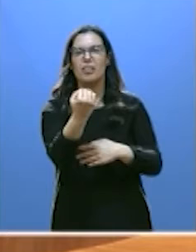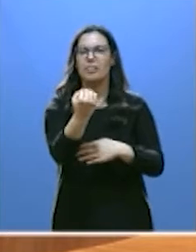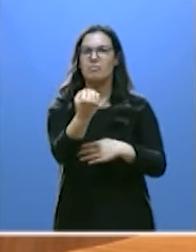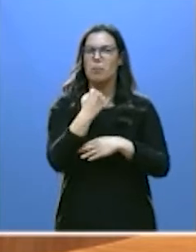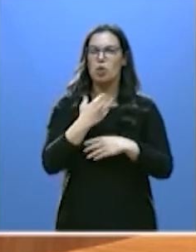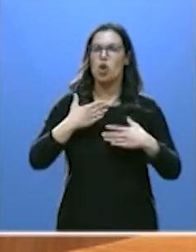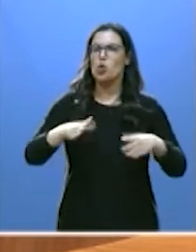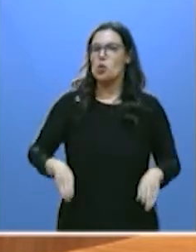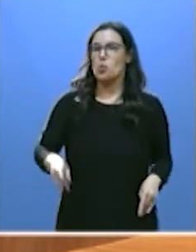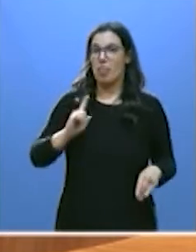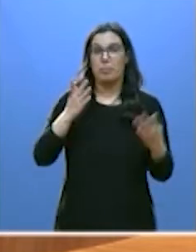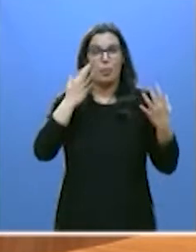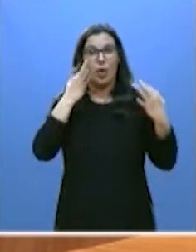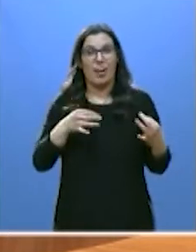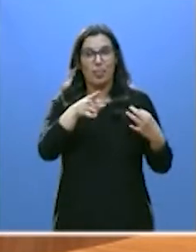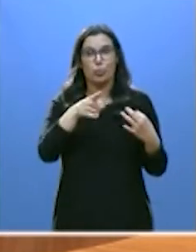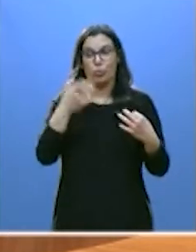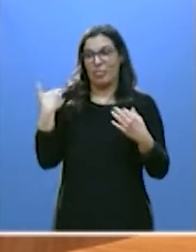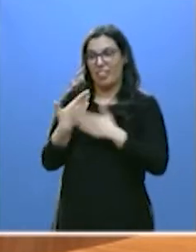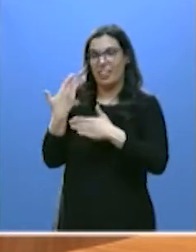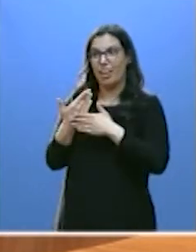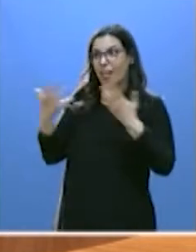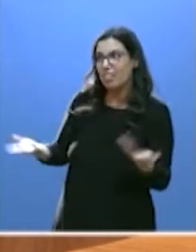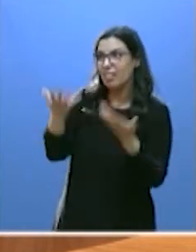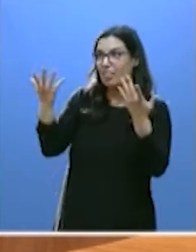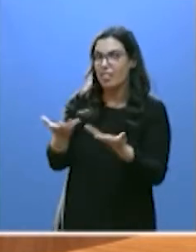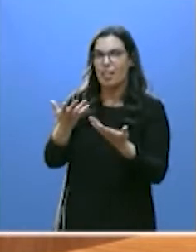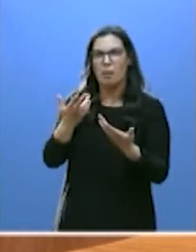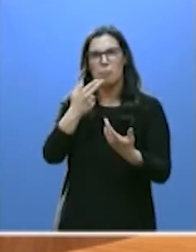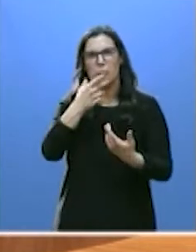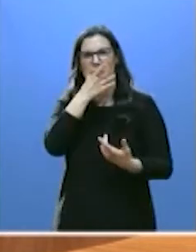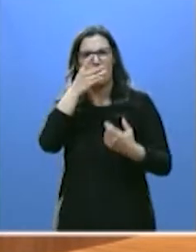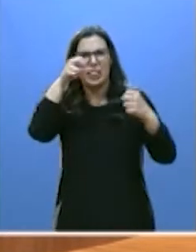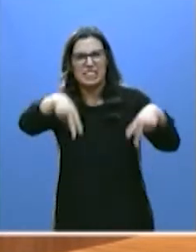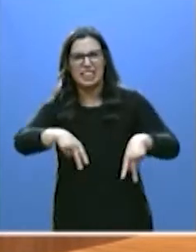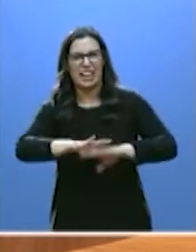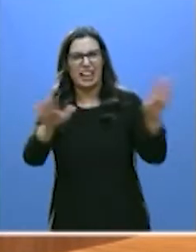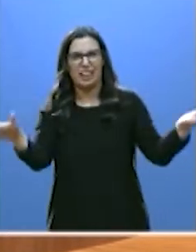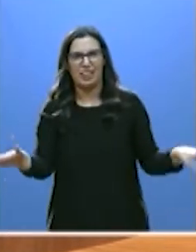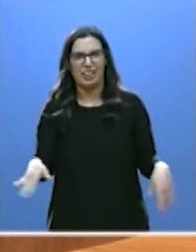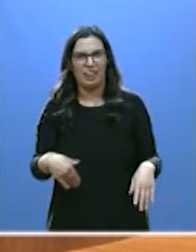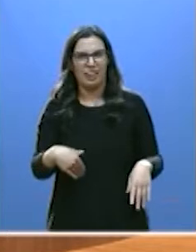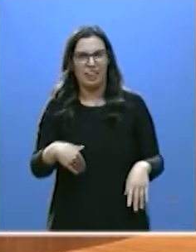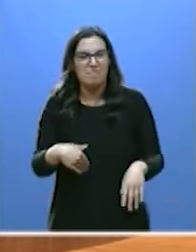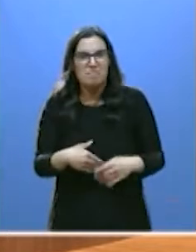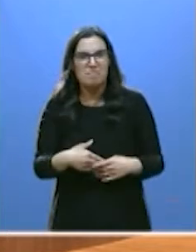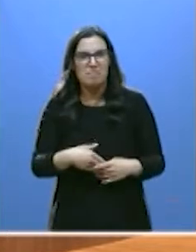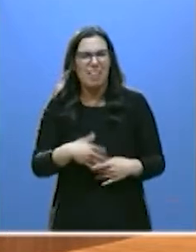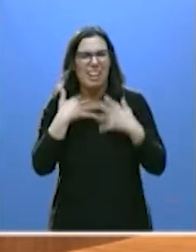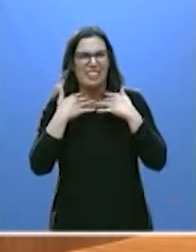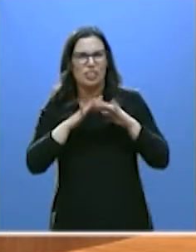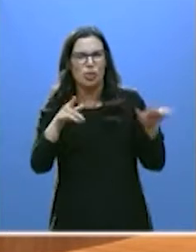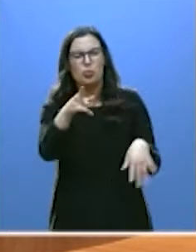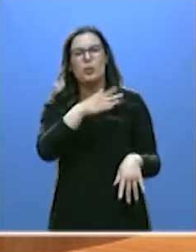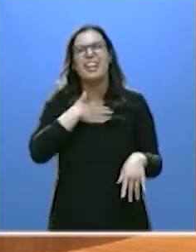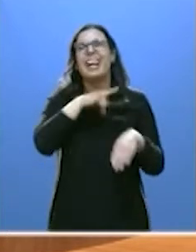pero lleva días alentando el transfugismo sin pudor y con un descaro nauseabundo. ¿A quién quiere